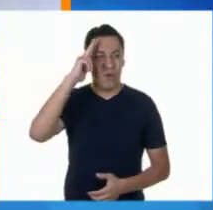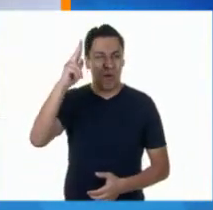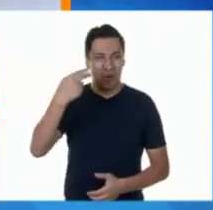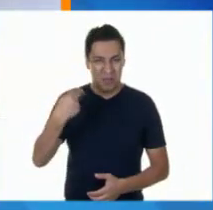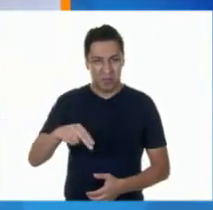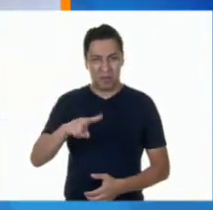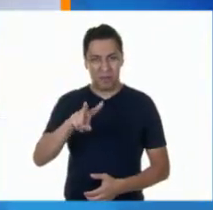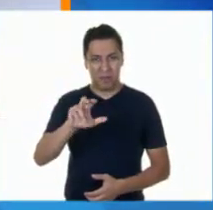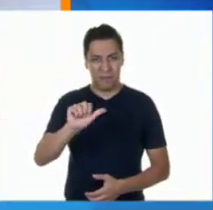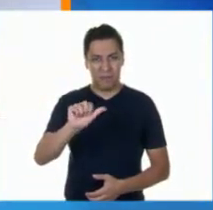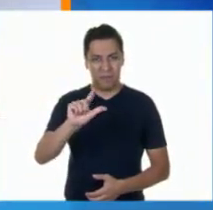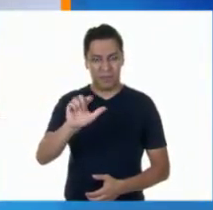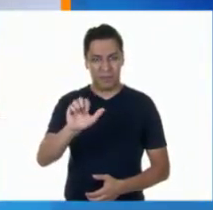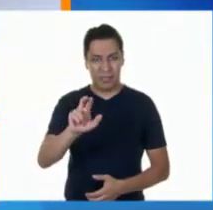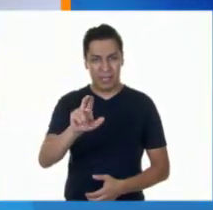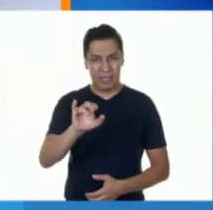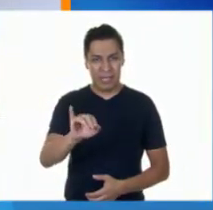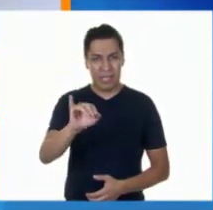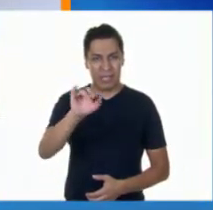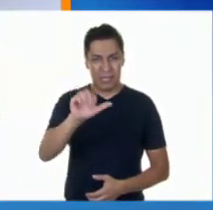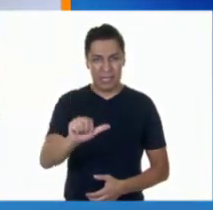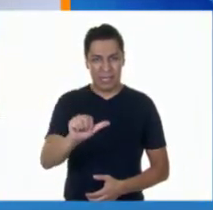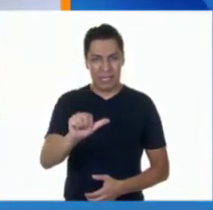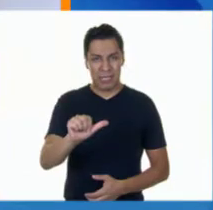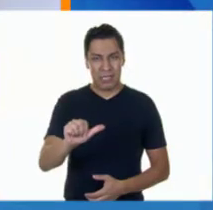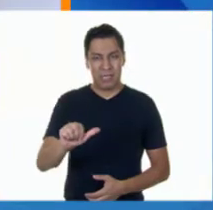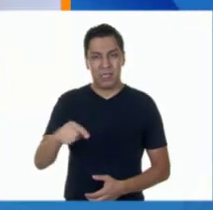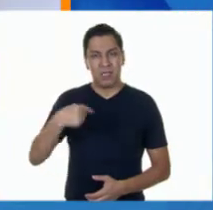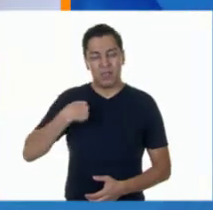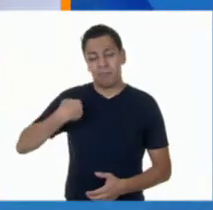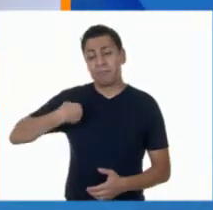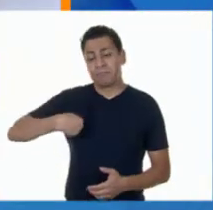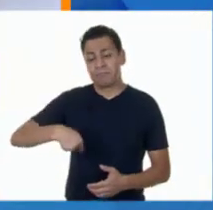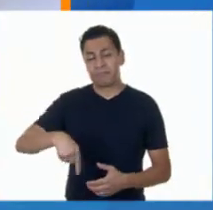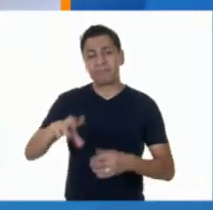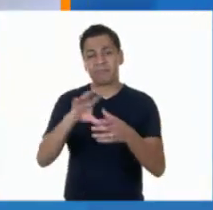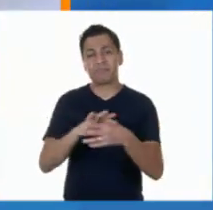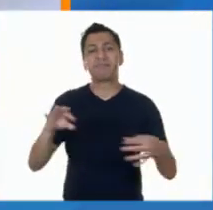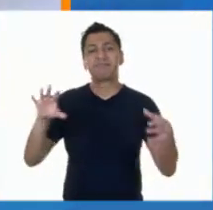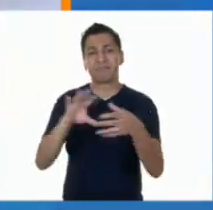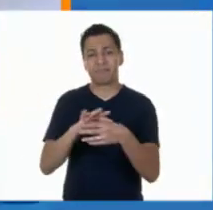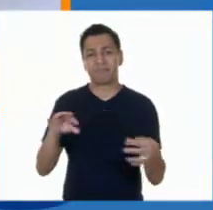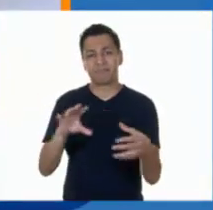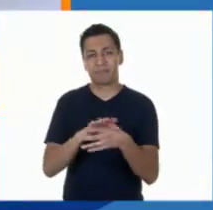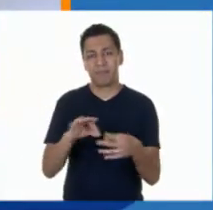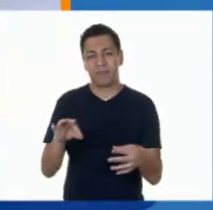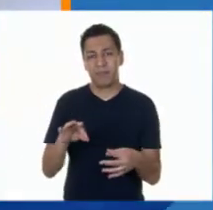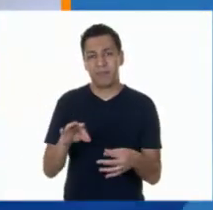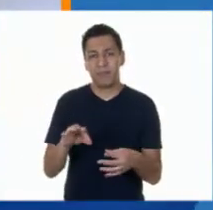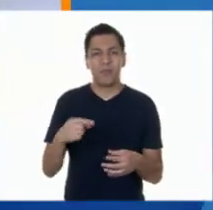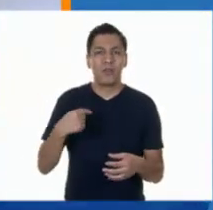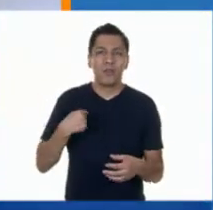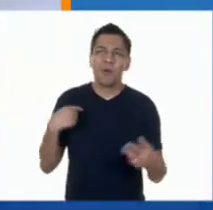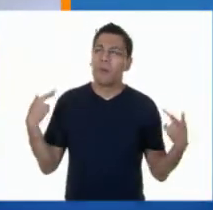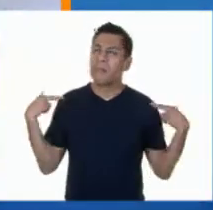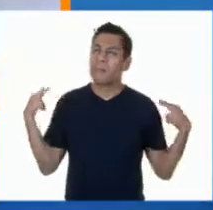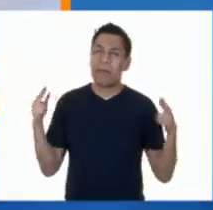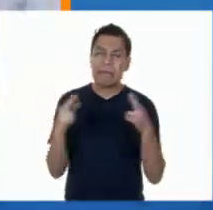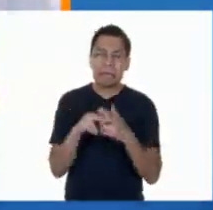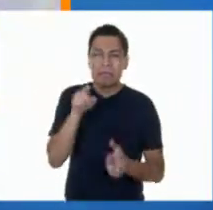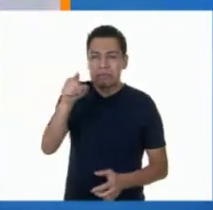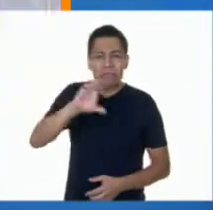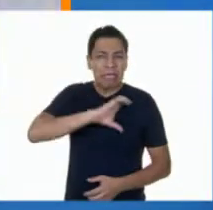Lo que más me ha causado desánimo en esta última época es ya no poder estar ni convivir con mi maestra, la que quiero muchísimo.